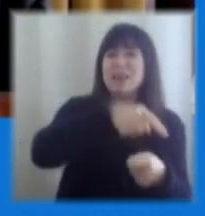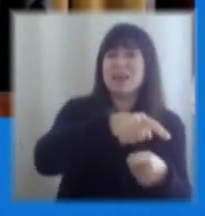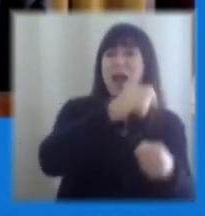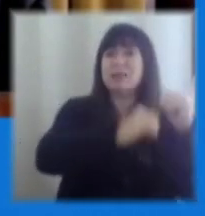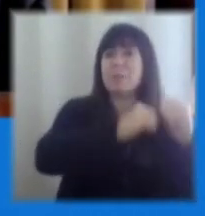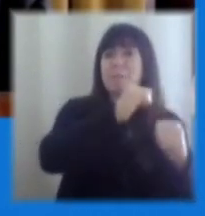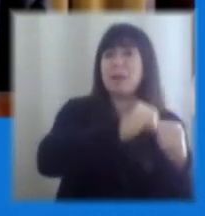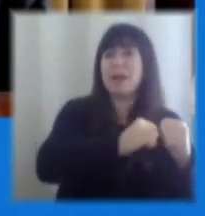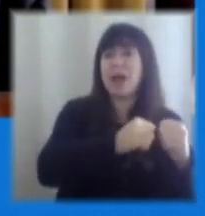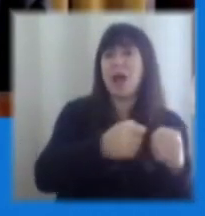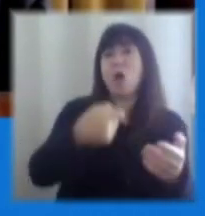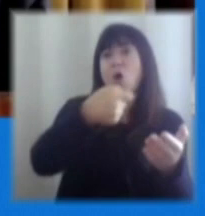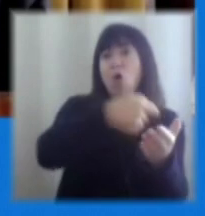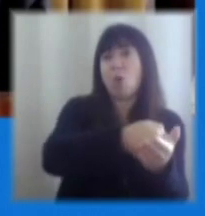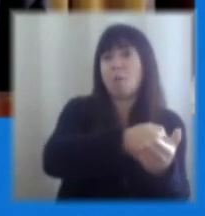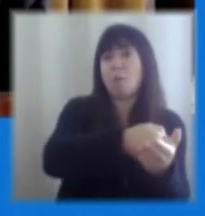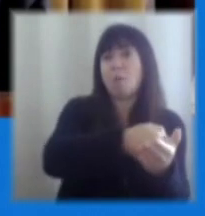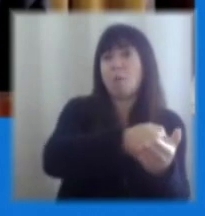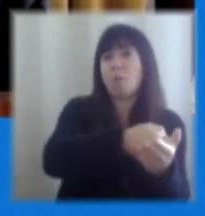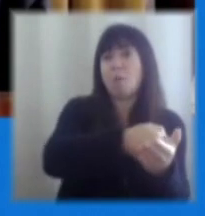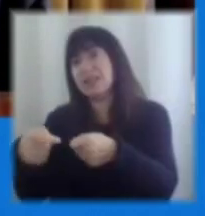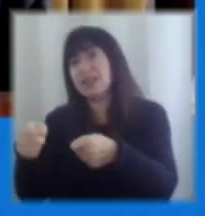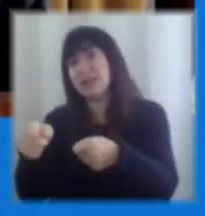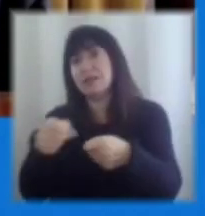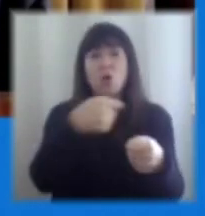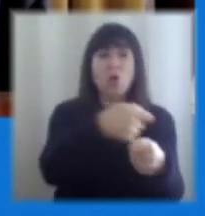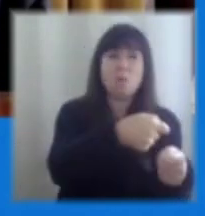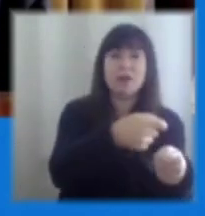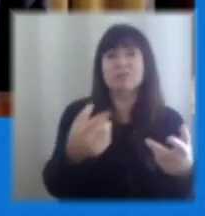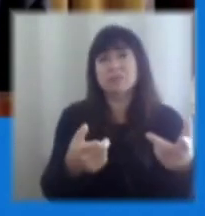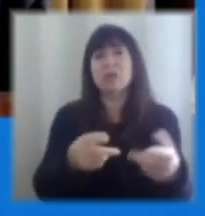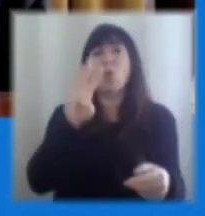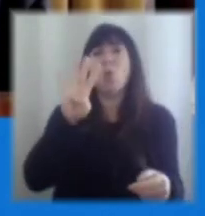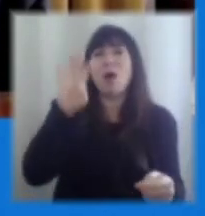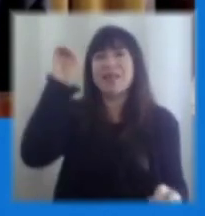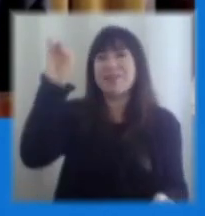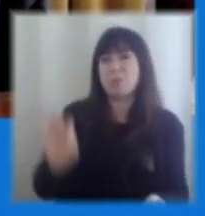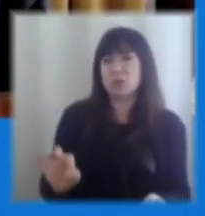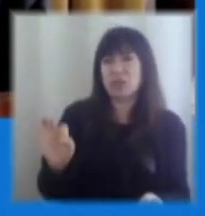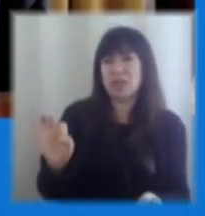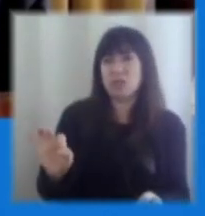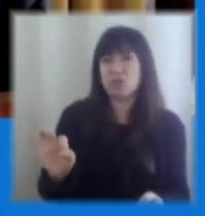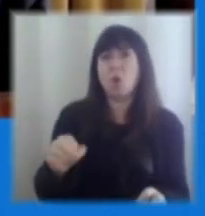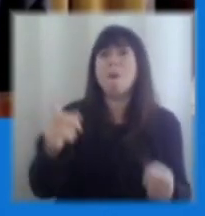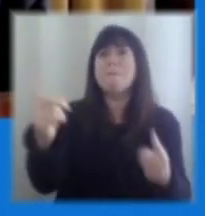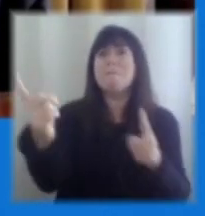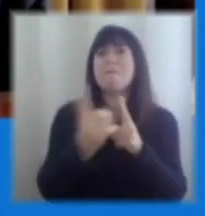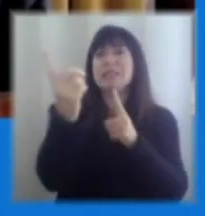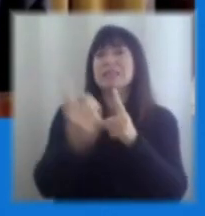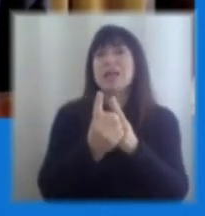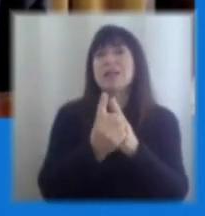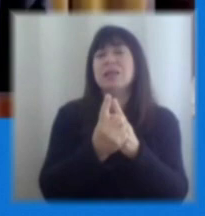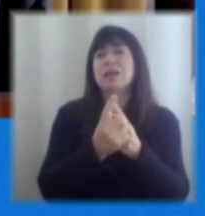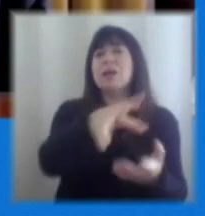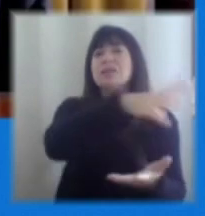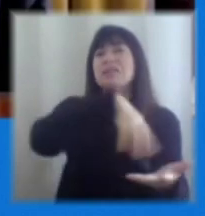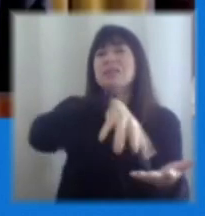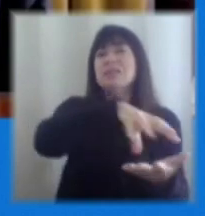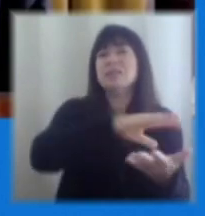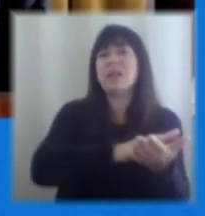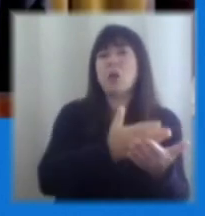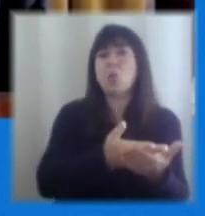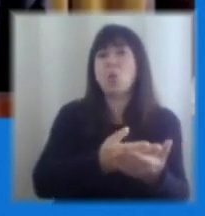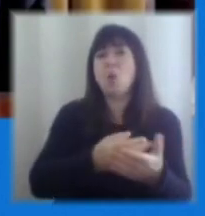ciertos servicios básicos por ejemplo las clínicas privadas que un 40% de sus pacientes son pacientes con ASA en fin cómo está viendo